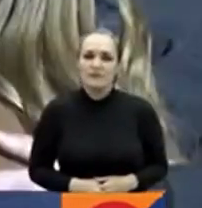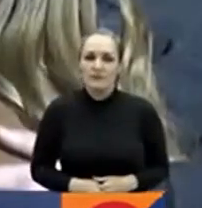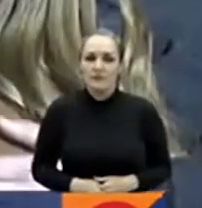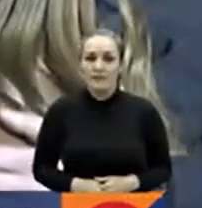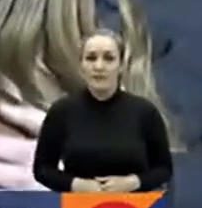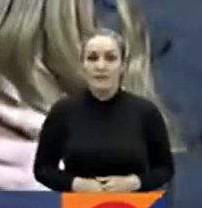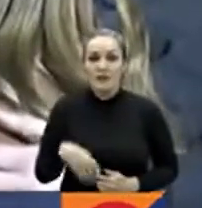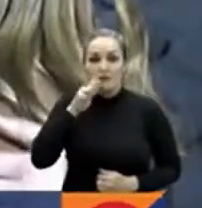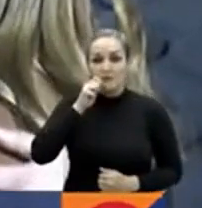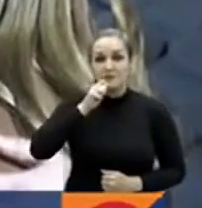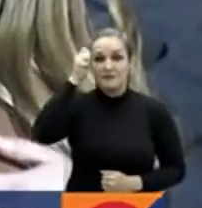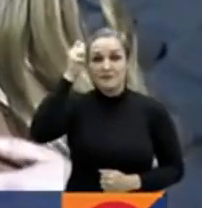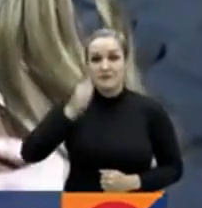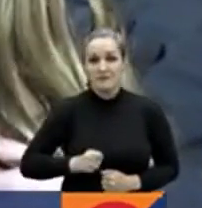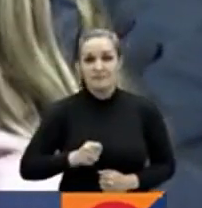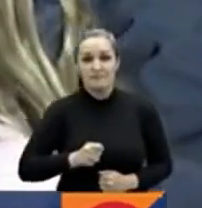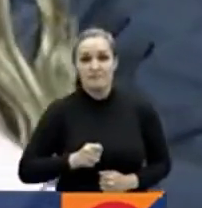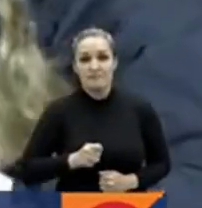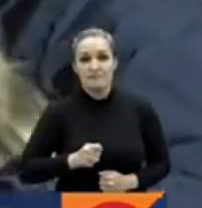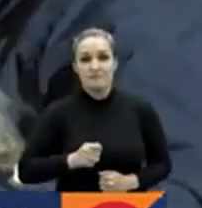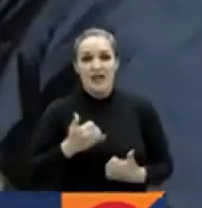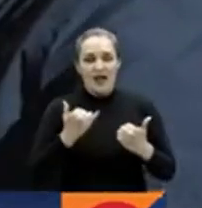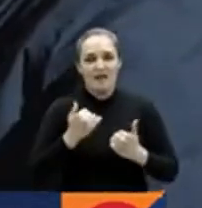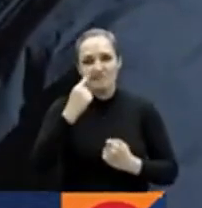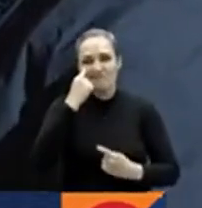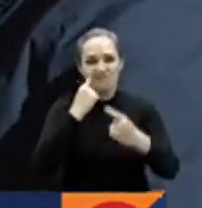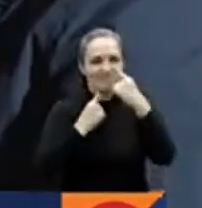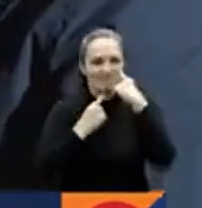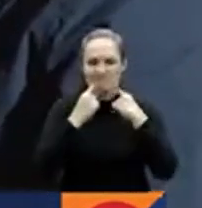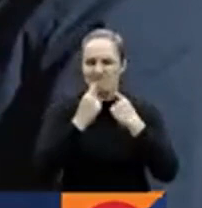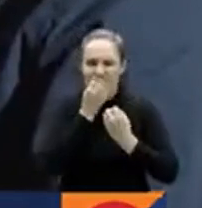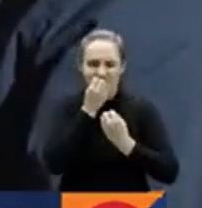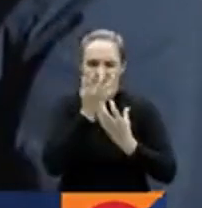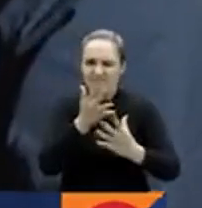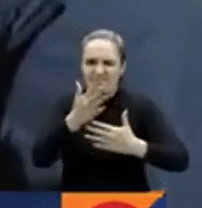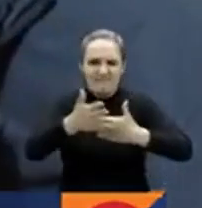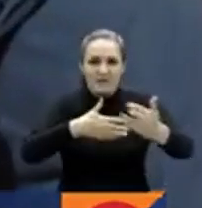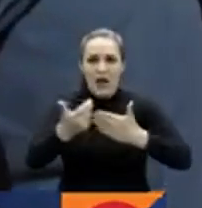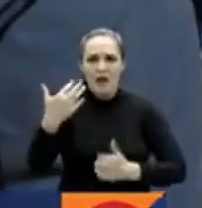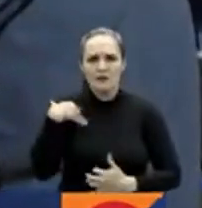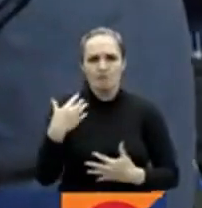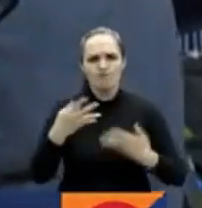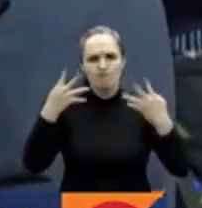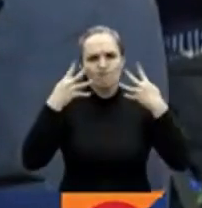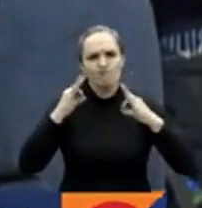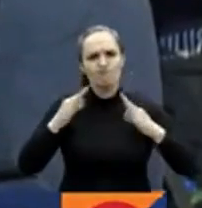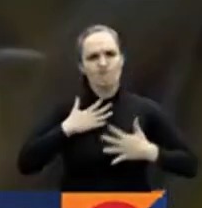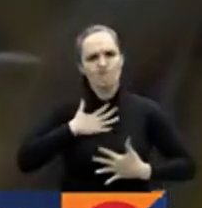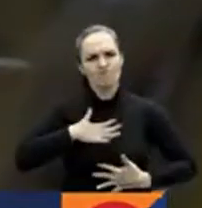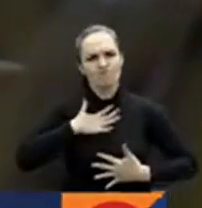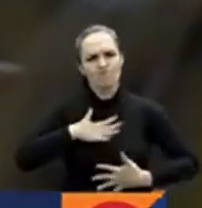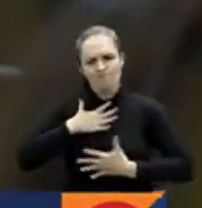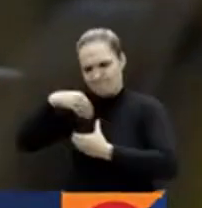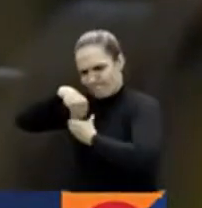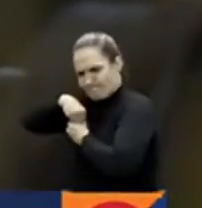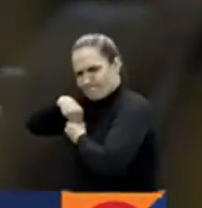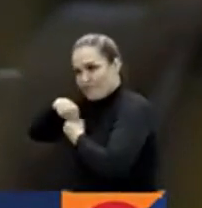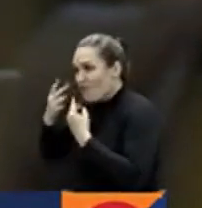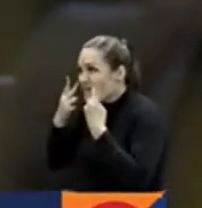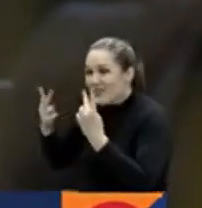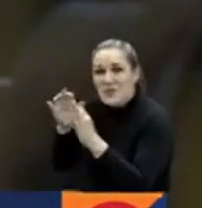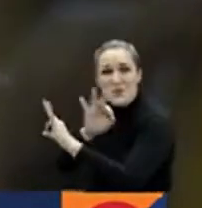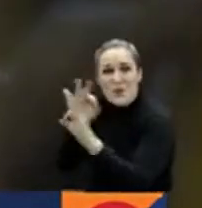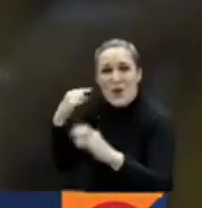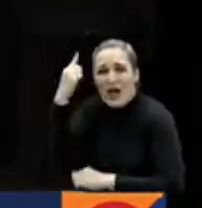Volodymyr Zelensky dio permiso a que las lágrimas se asomaran, algo que no había dejado salir de su intimidad en el casi año de guerra,